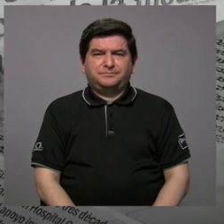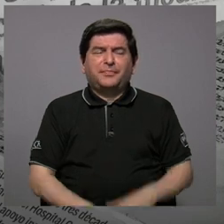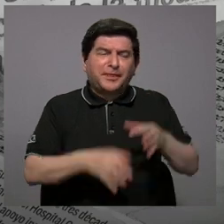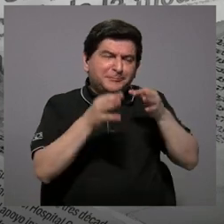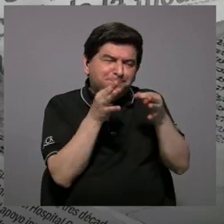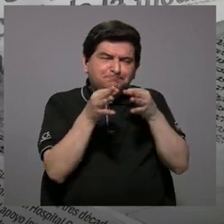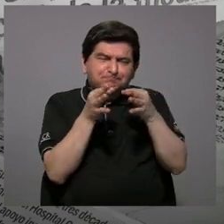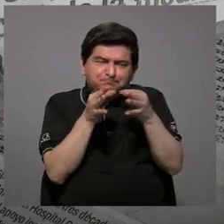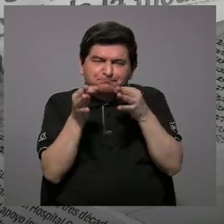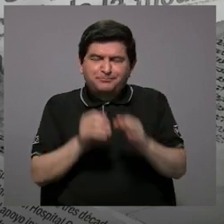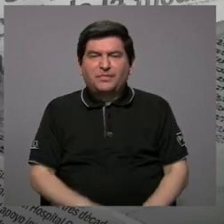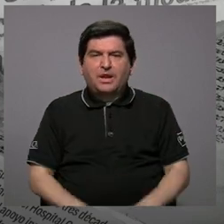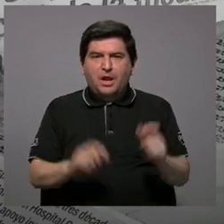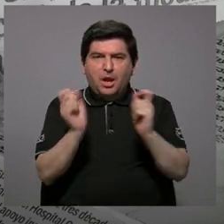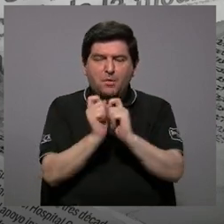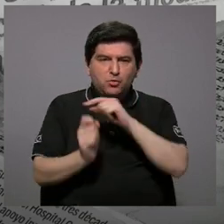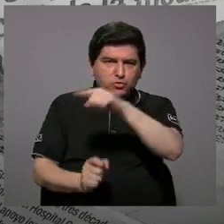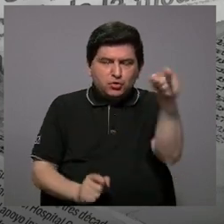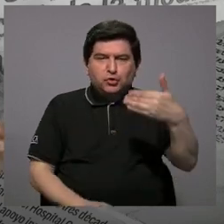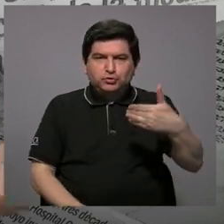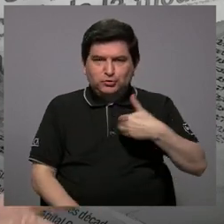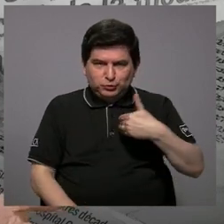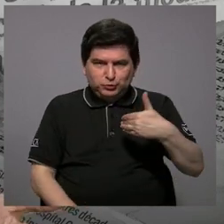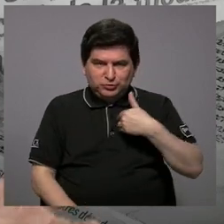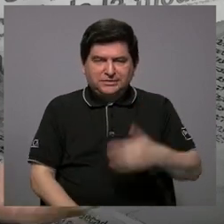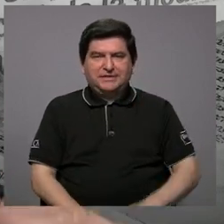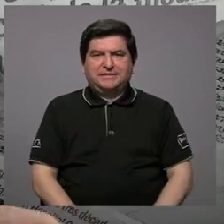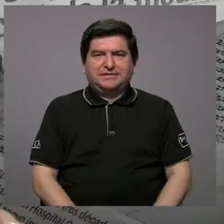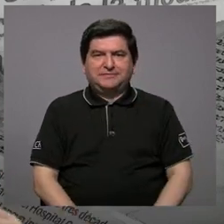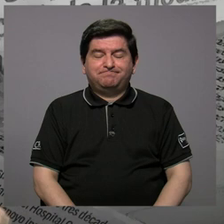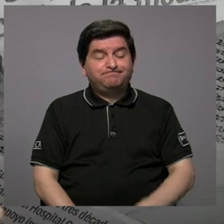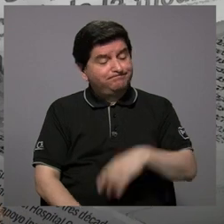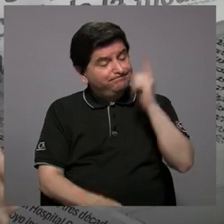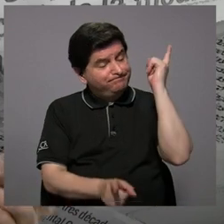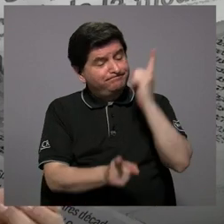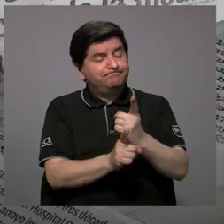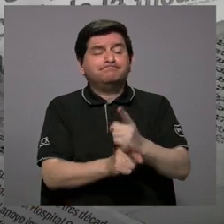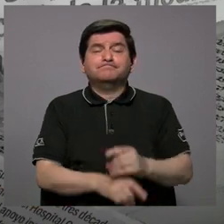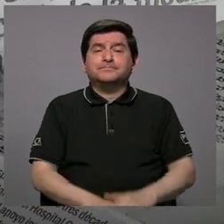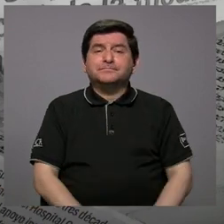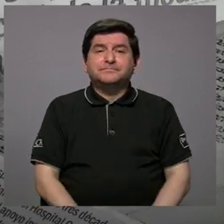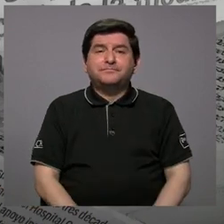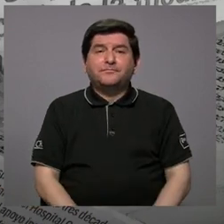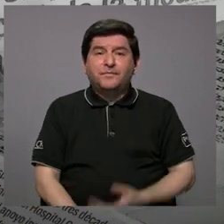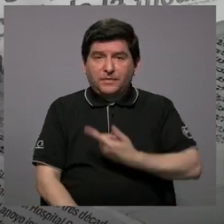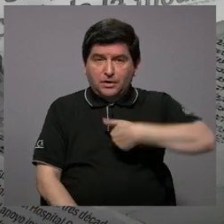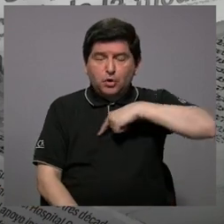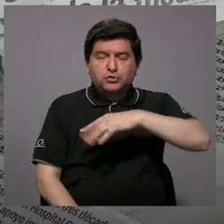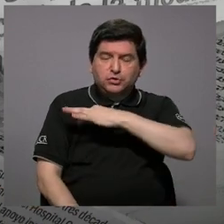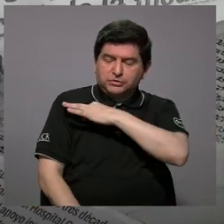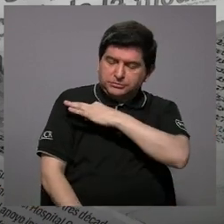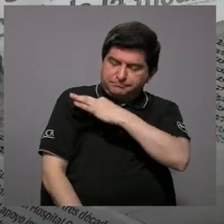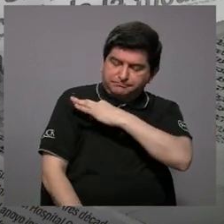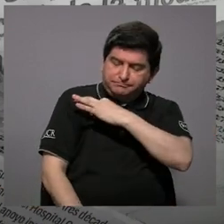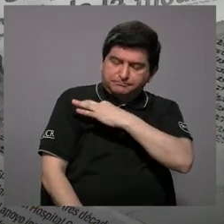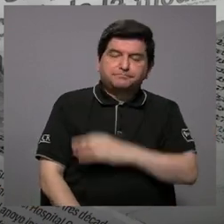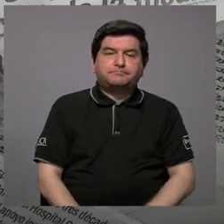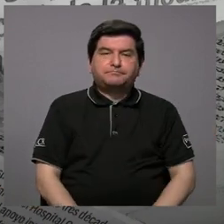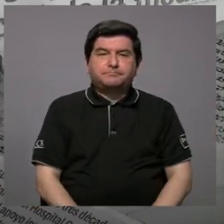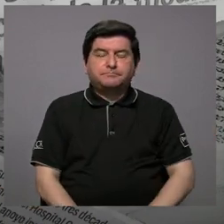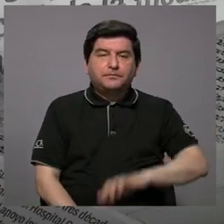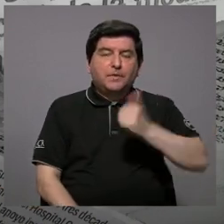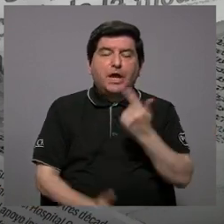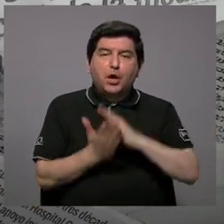explicaciones y puntos que ustedes tienen pues efectivamente nosotros también invitamos para